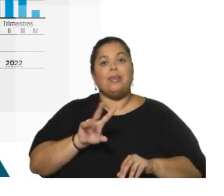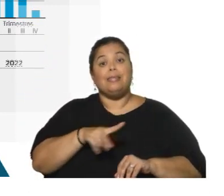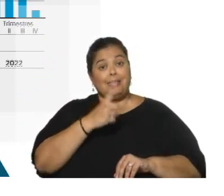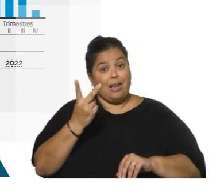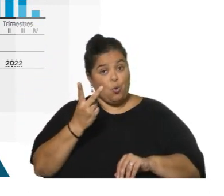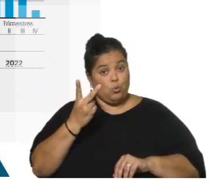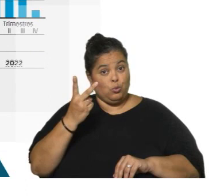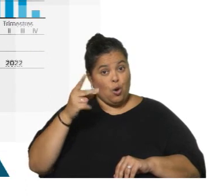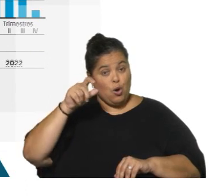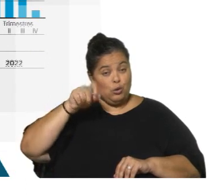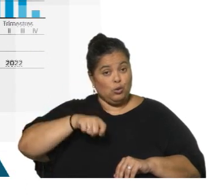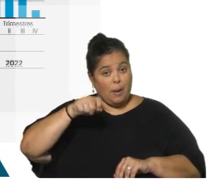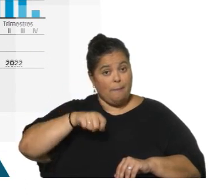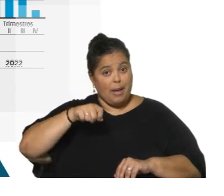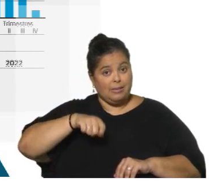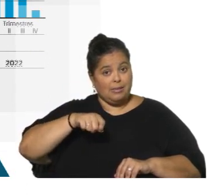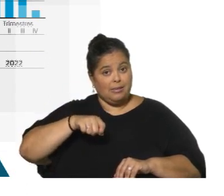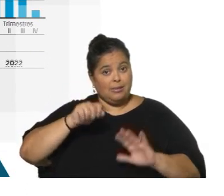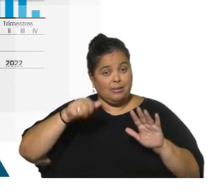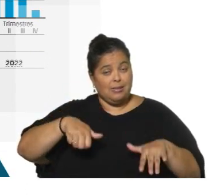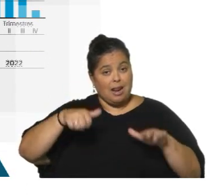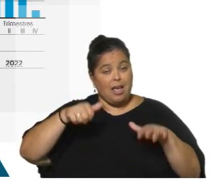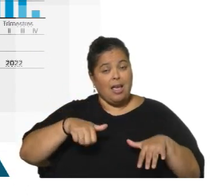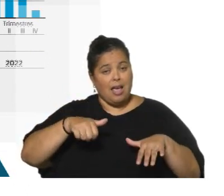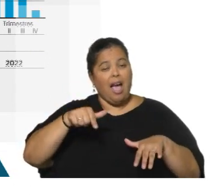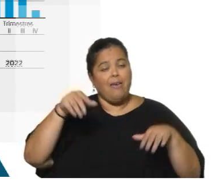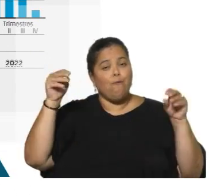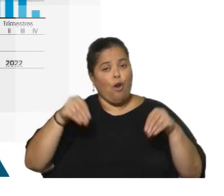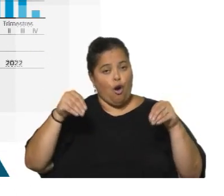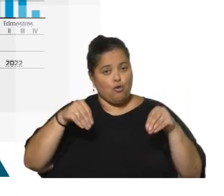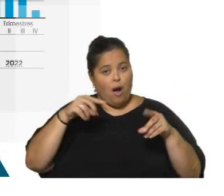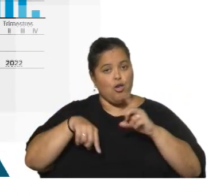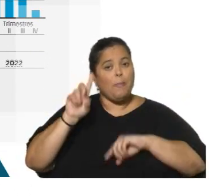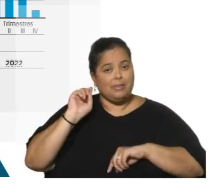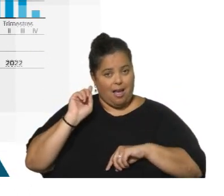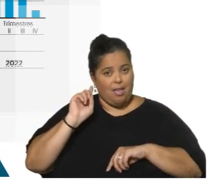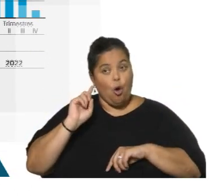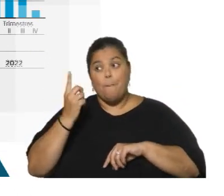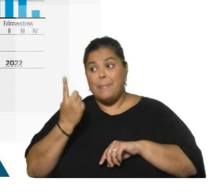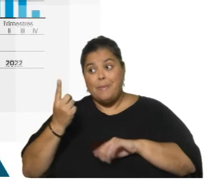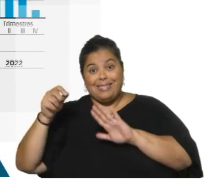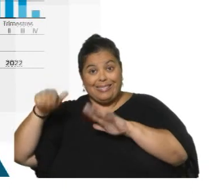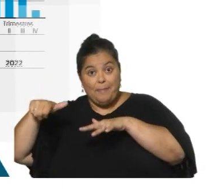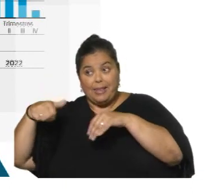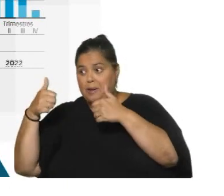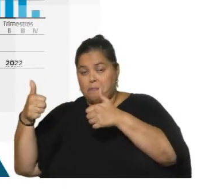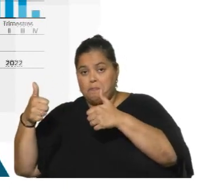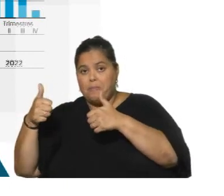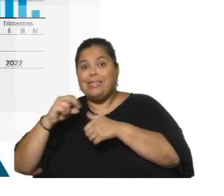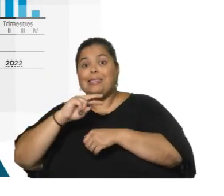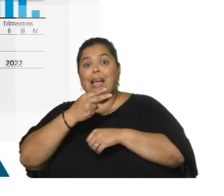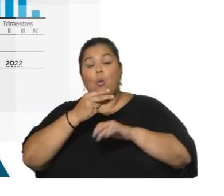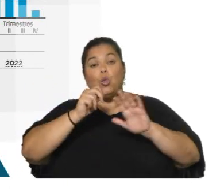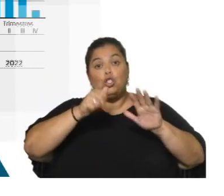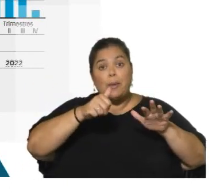es el que le fue más o menos a la economía del año pasado. Es el que le fue flojo. Ahí está. Y el primer semestre fue que consolidó el crecimiento de todo año. muy,